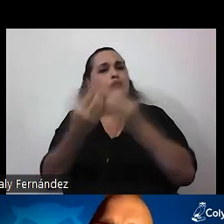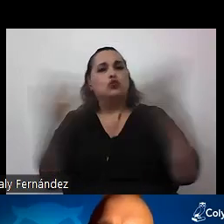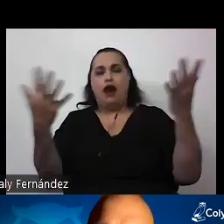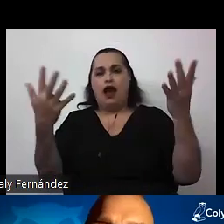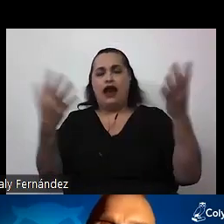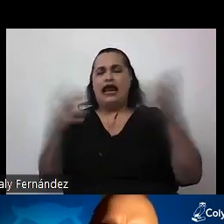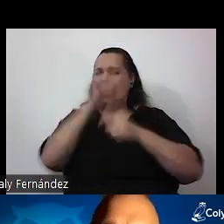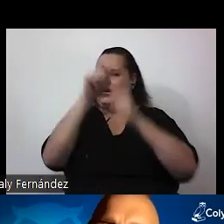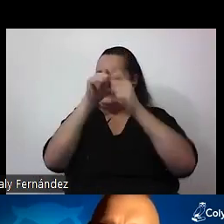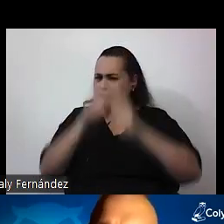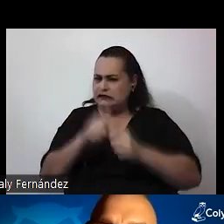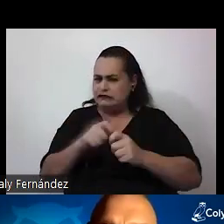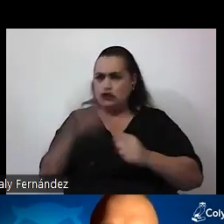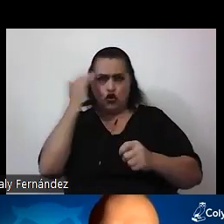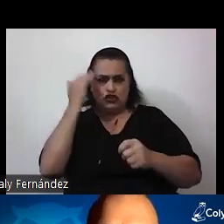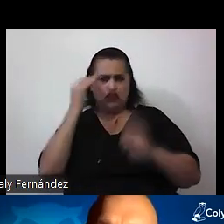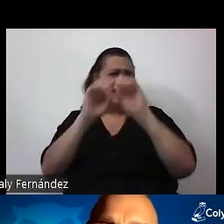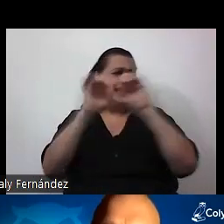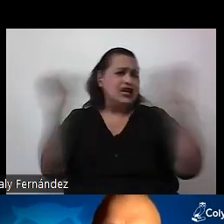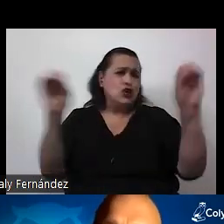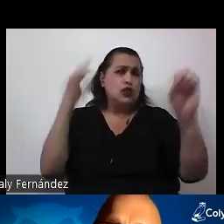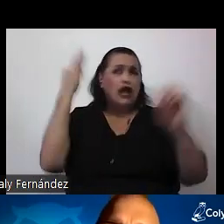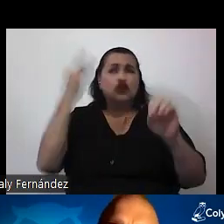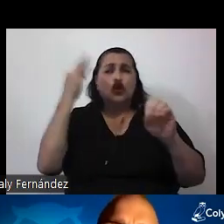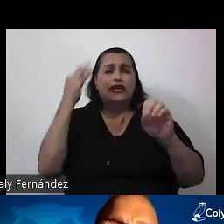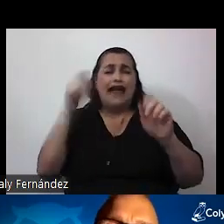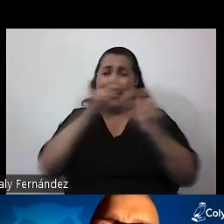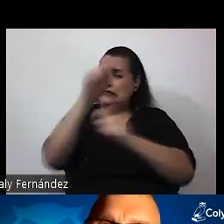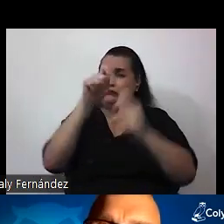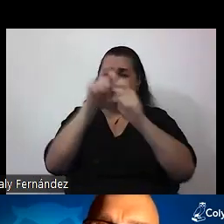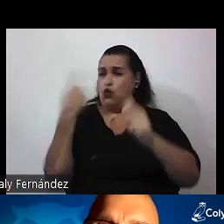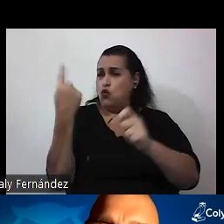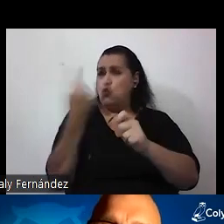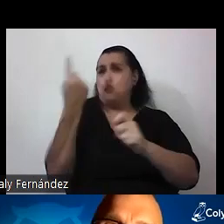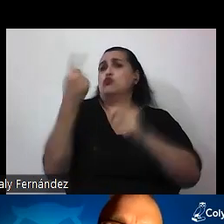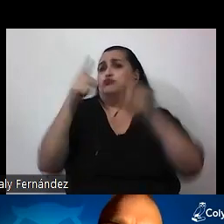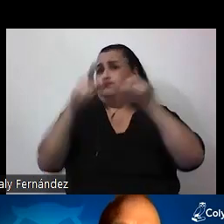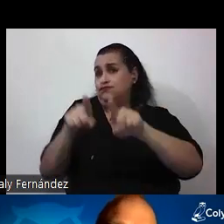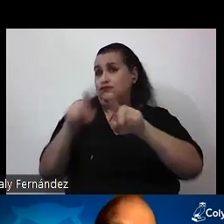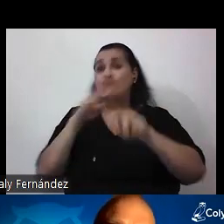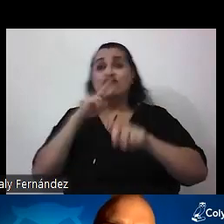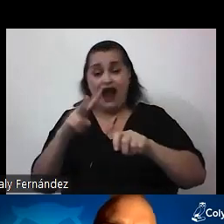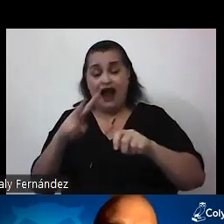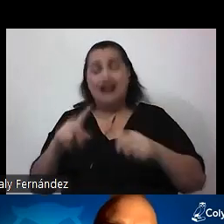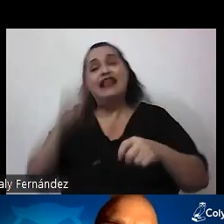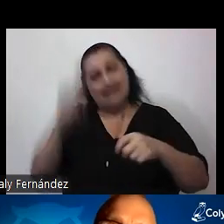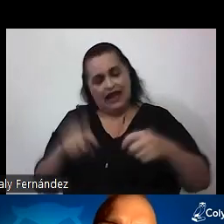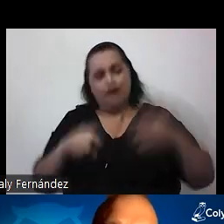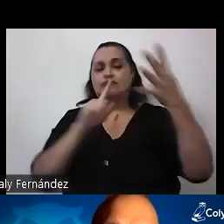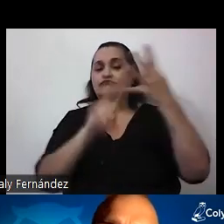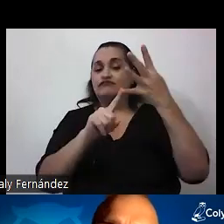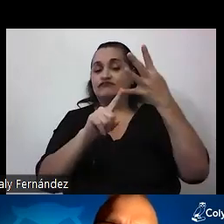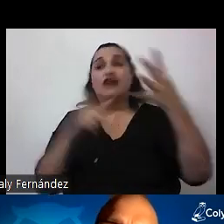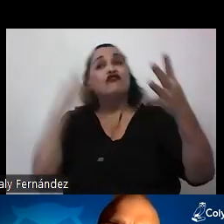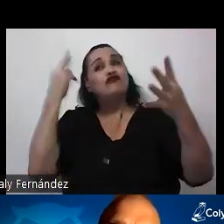conciencia de que ninguna teoría per se puede dar cuenta cabalmente de un fenómeno real y hay que fomentar la reflexión metacognitiva el